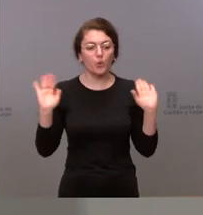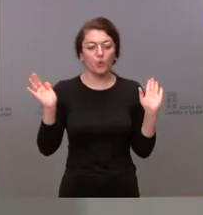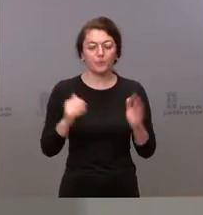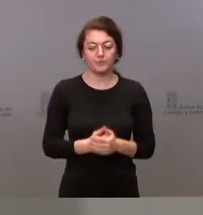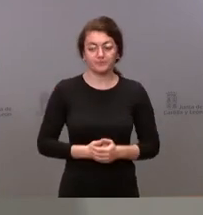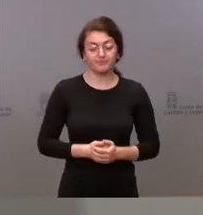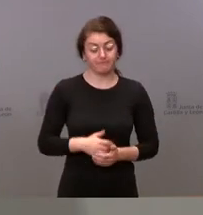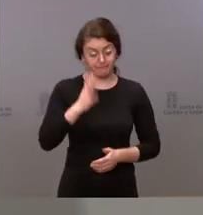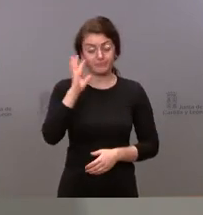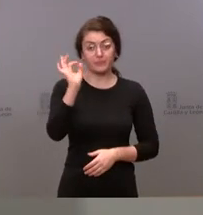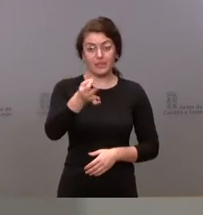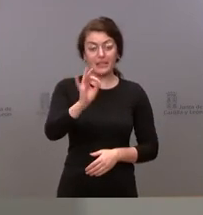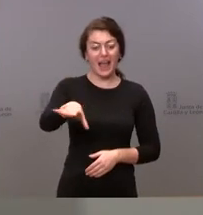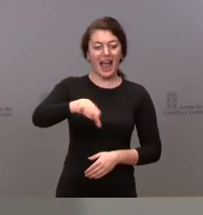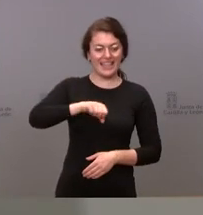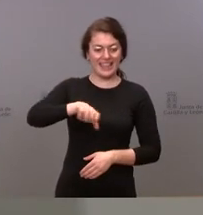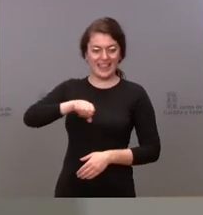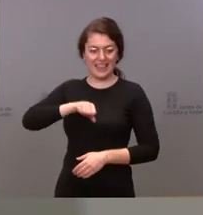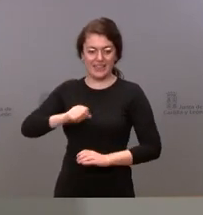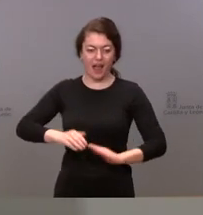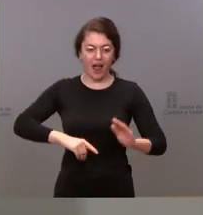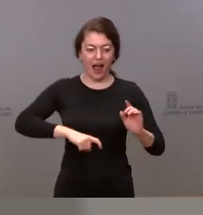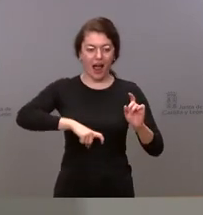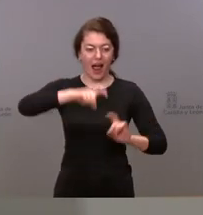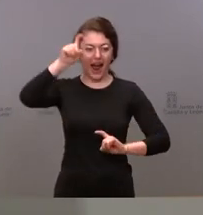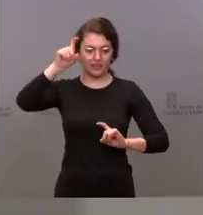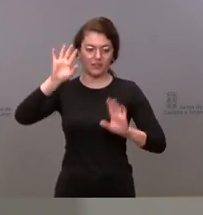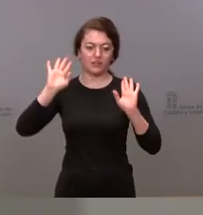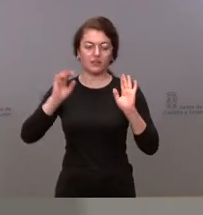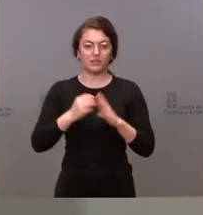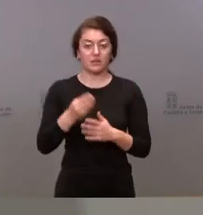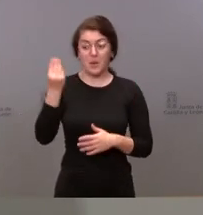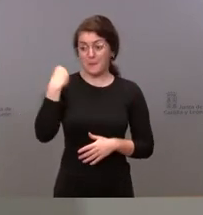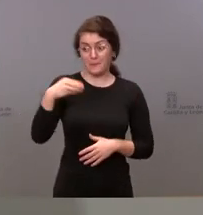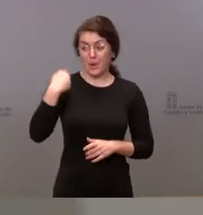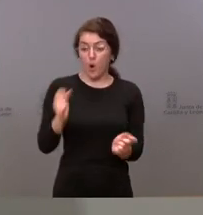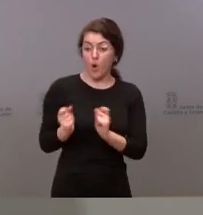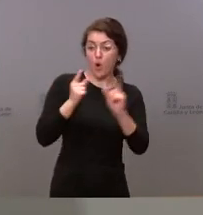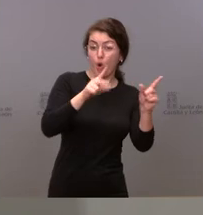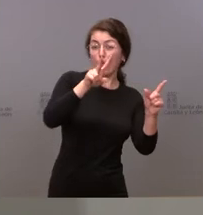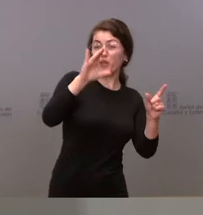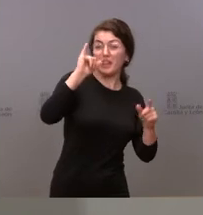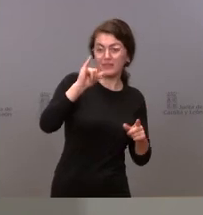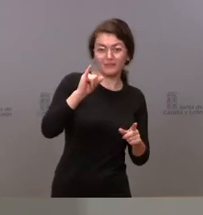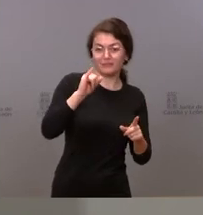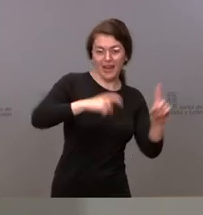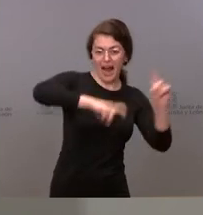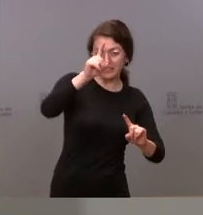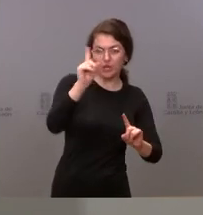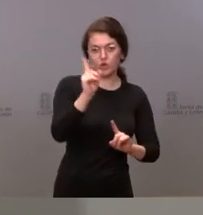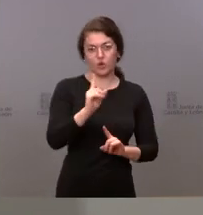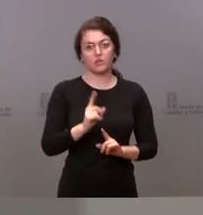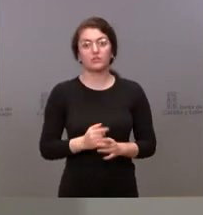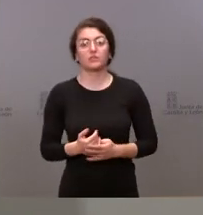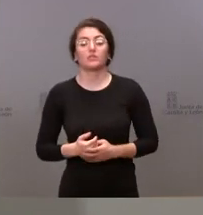incidencia es muy alta no el mismo porcentaje en términos de ingresos hospitalarios o ingresos en UCI y no hay ninguna novedad